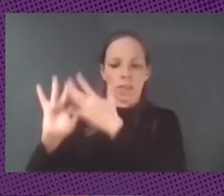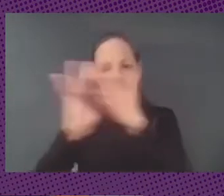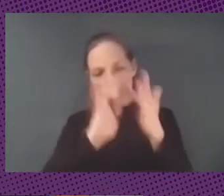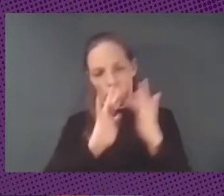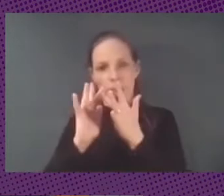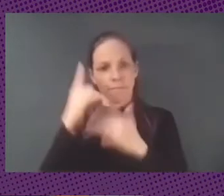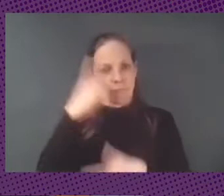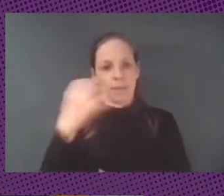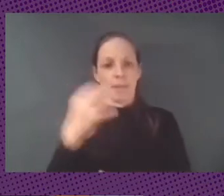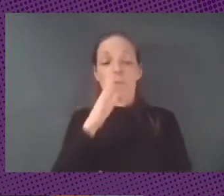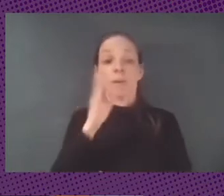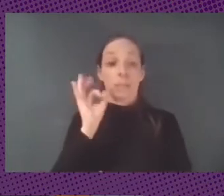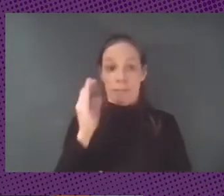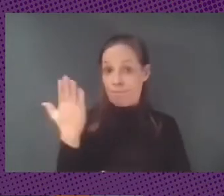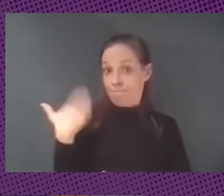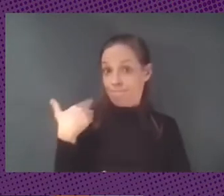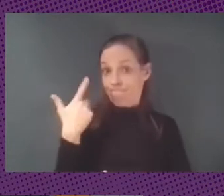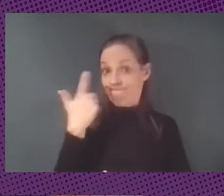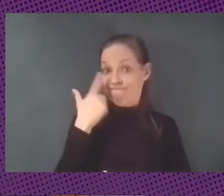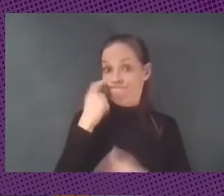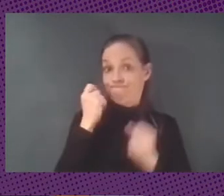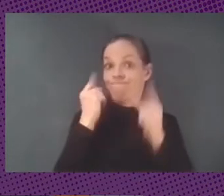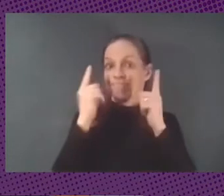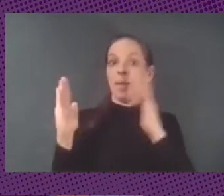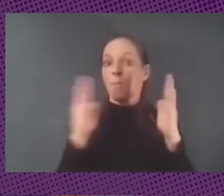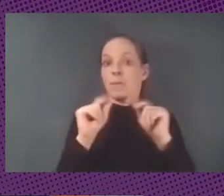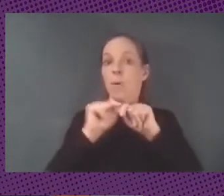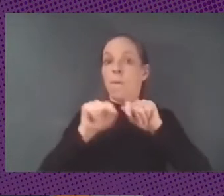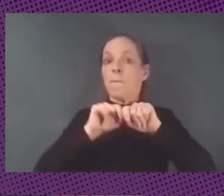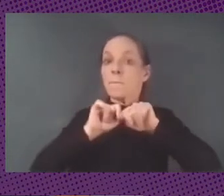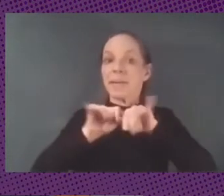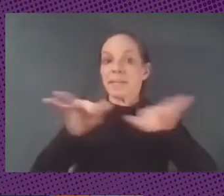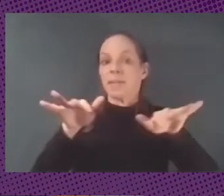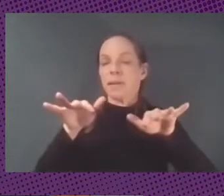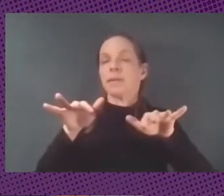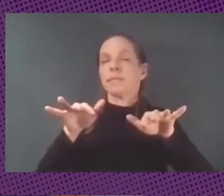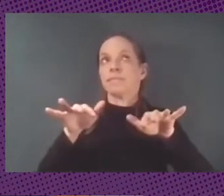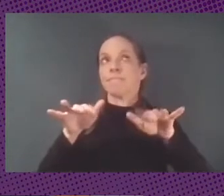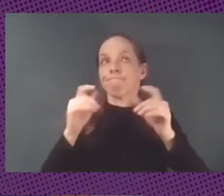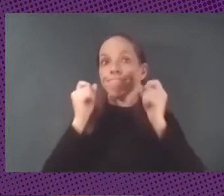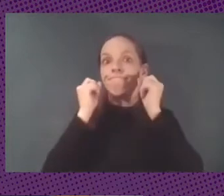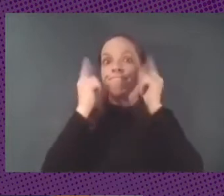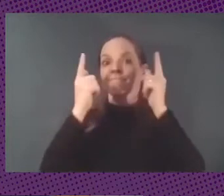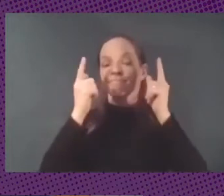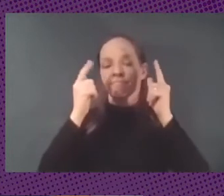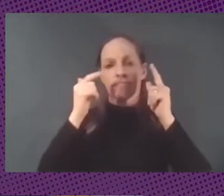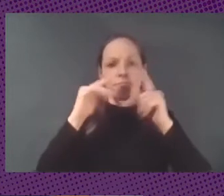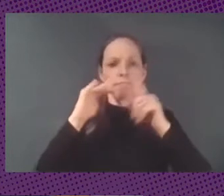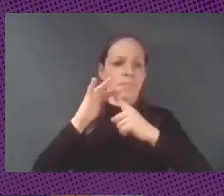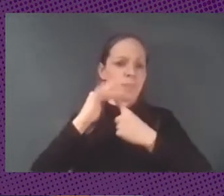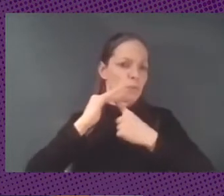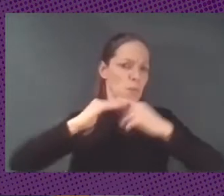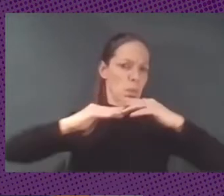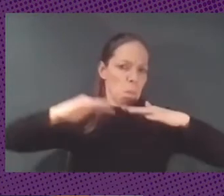la pandemia lo que puso de relieve es que hay mucha desigualdad en el